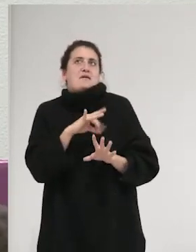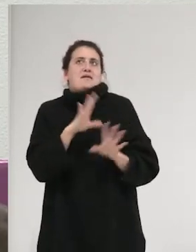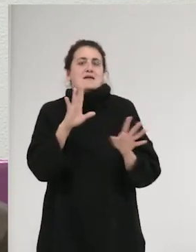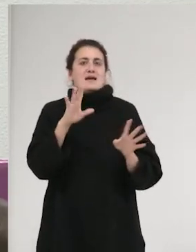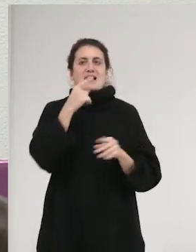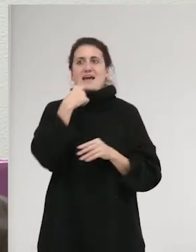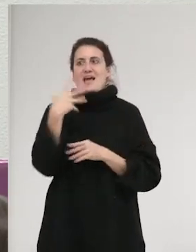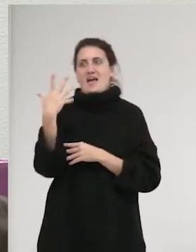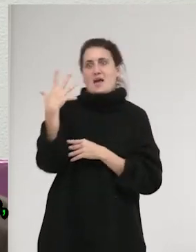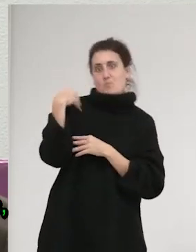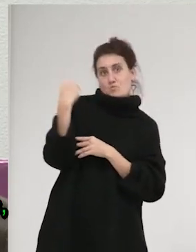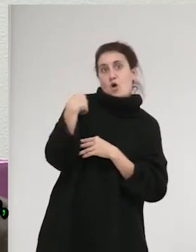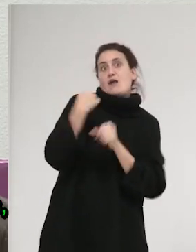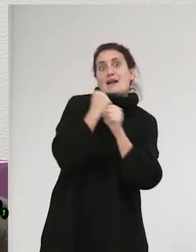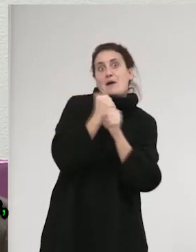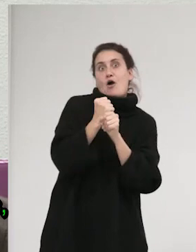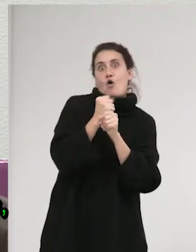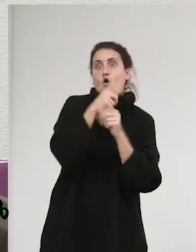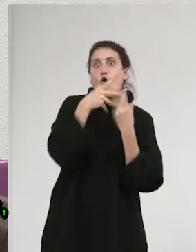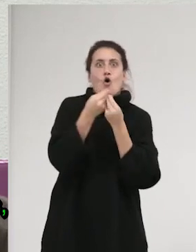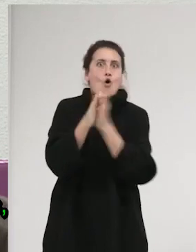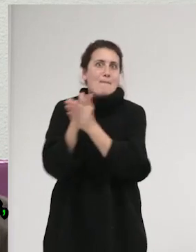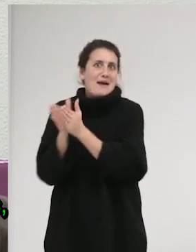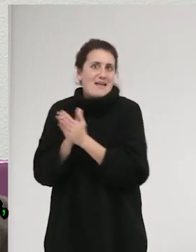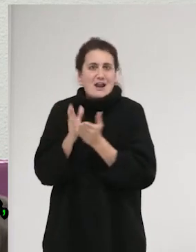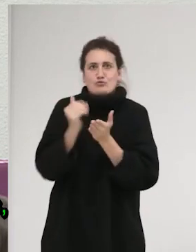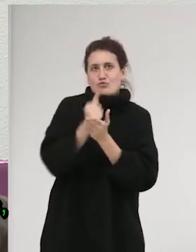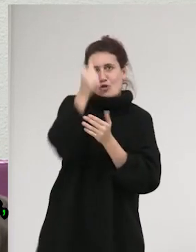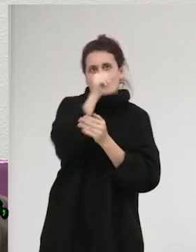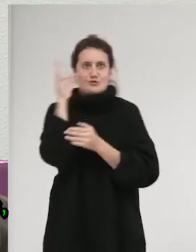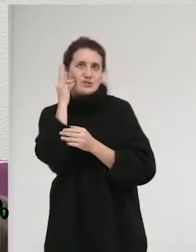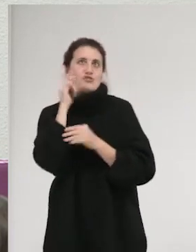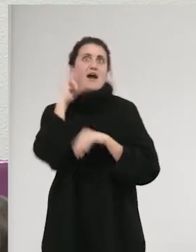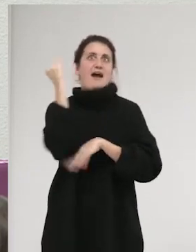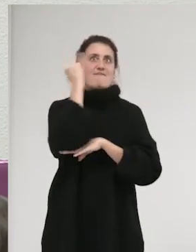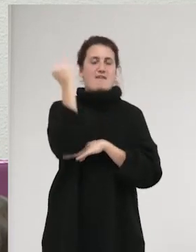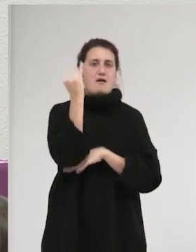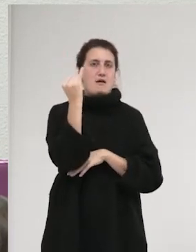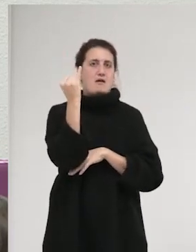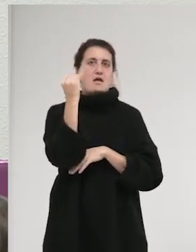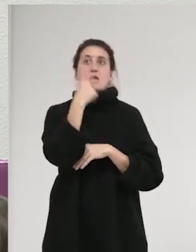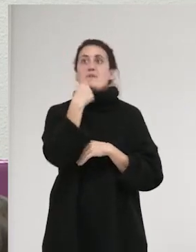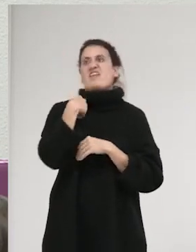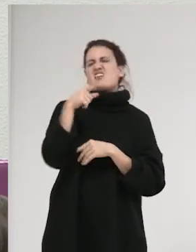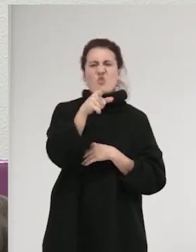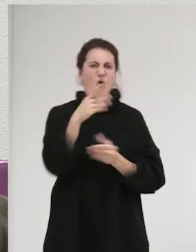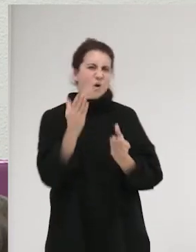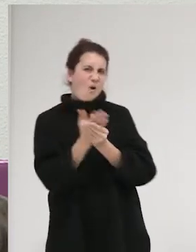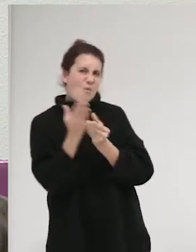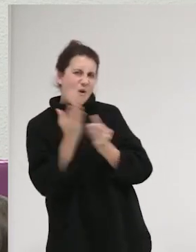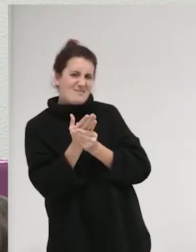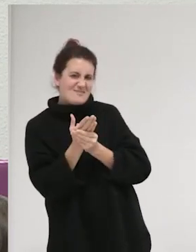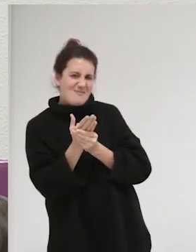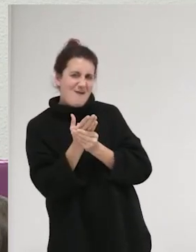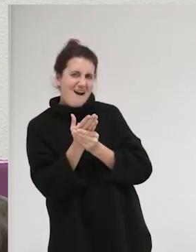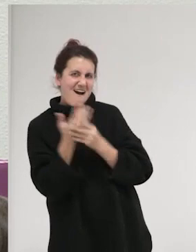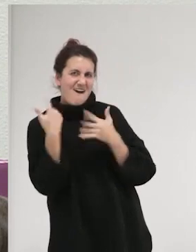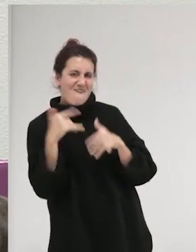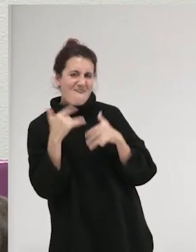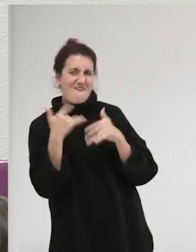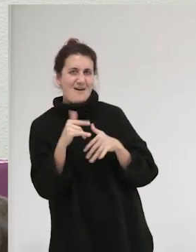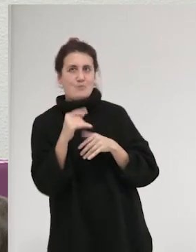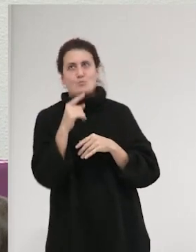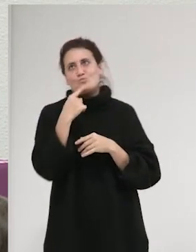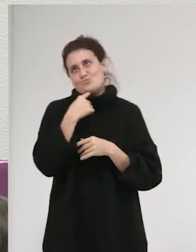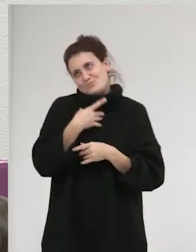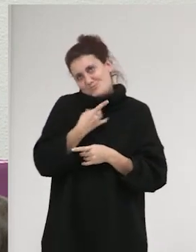que me vengas a buscar al curro, con todos mis compañeras de curro, compañeros, mi jefa, y me digas, está en mantecón, hombre, igual no,